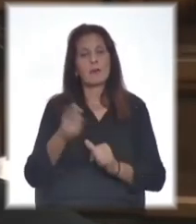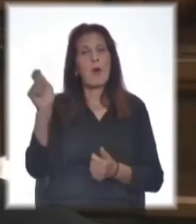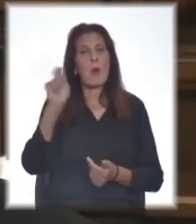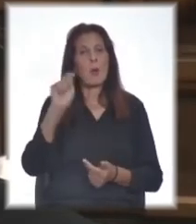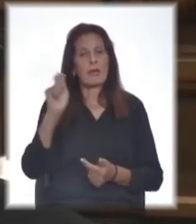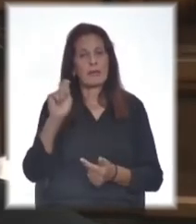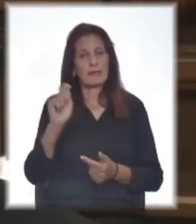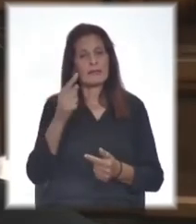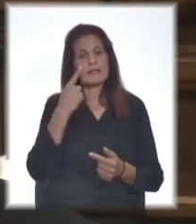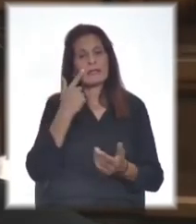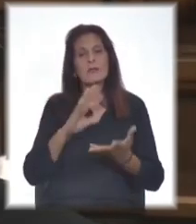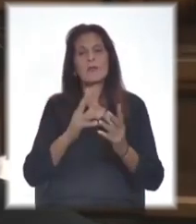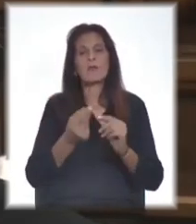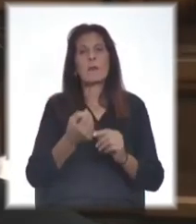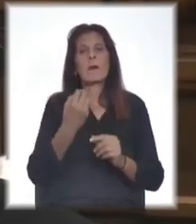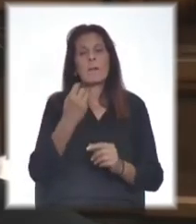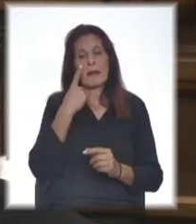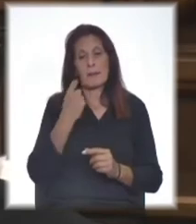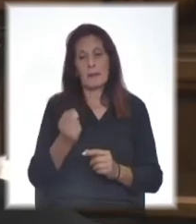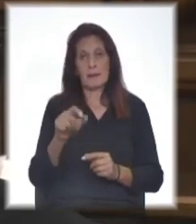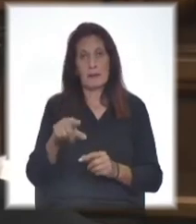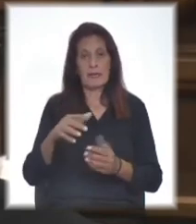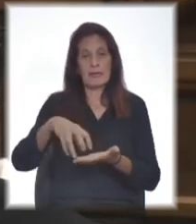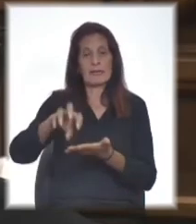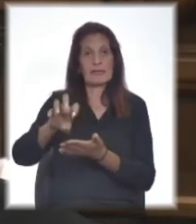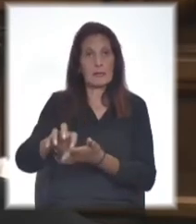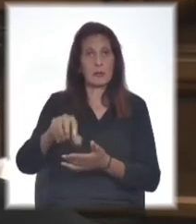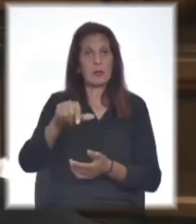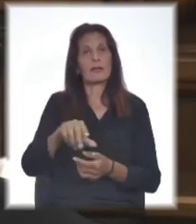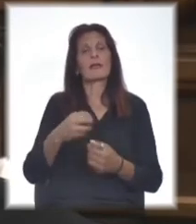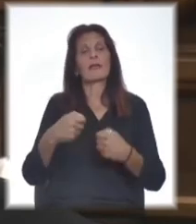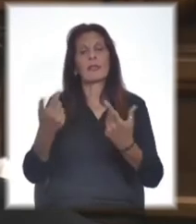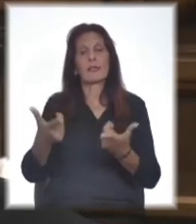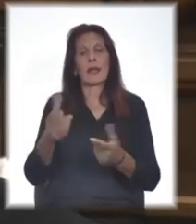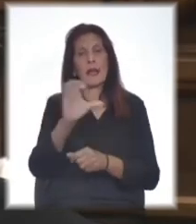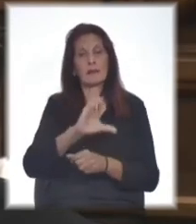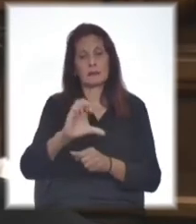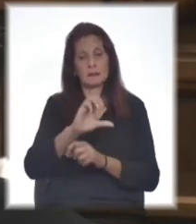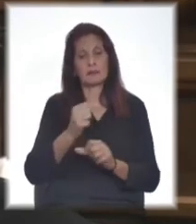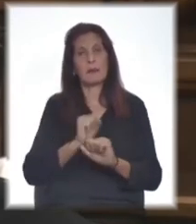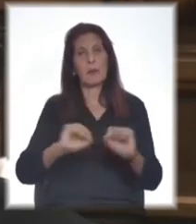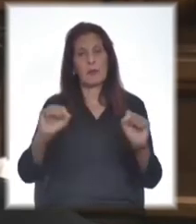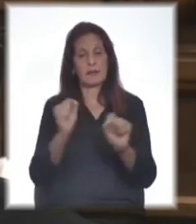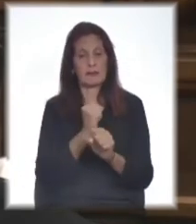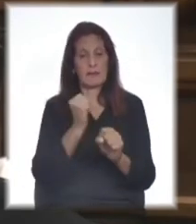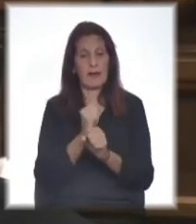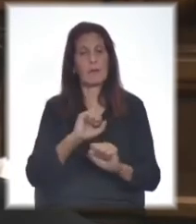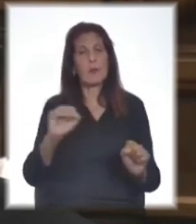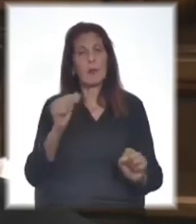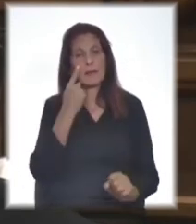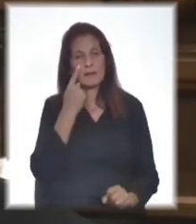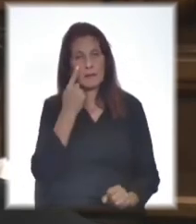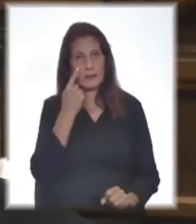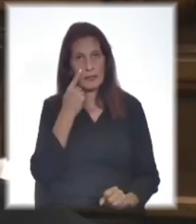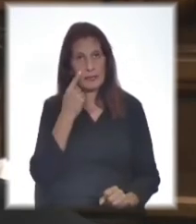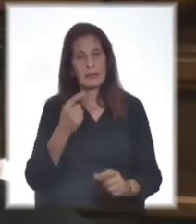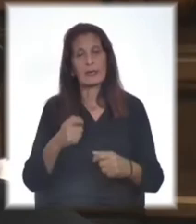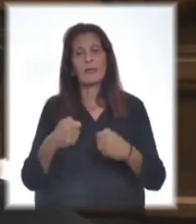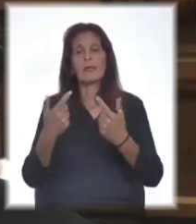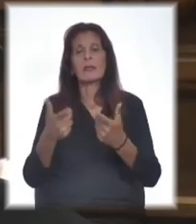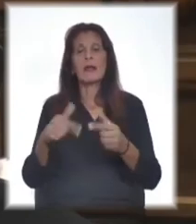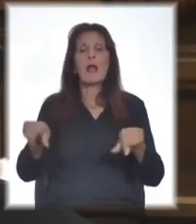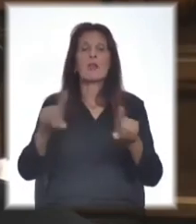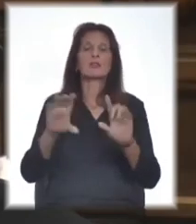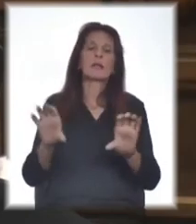una serie de medidas que hagan sostenible al sector, que permita a las empresas trabajar y sobrevivir, que permita a las y los